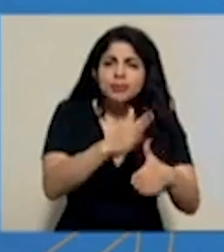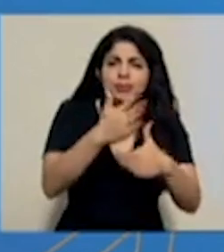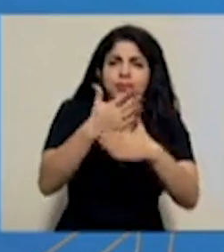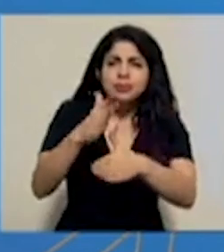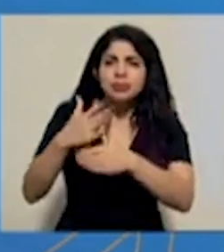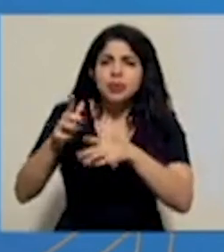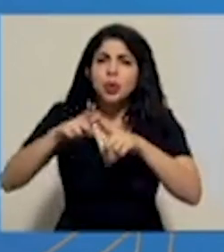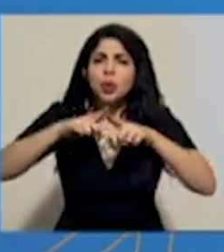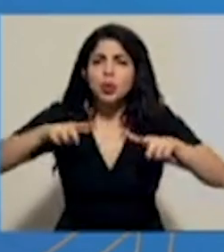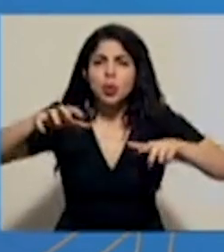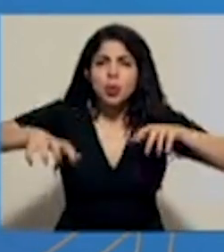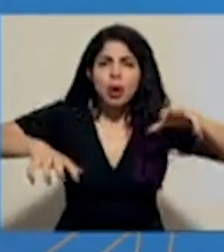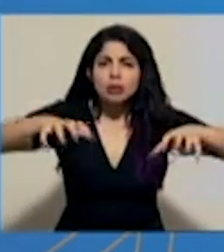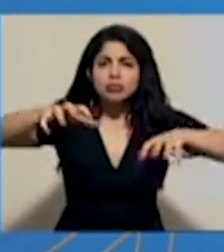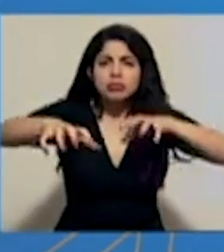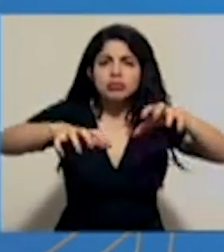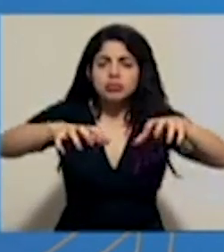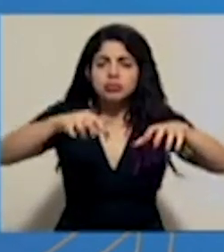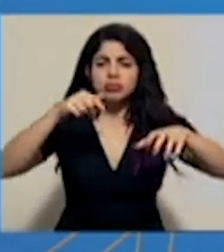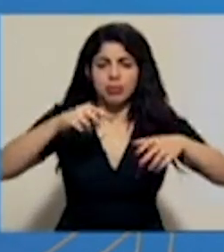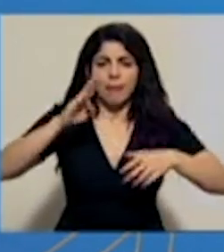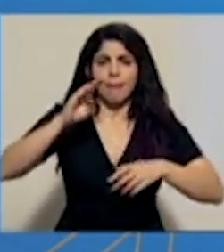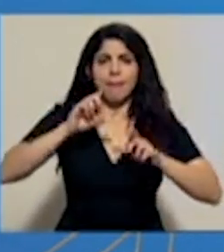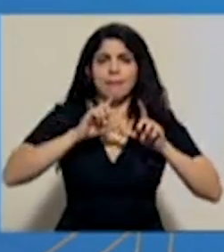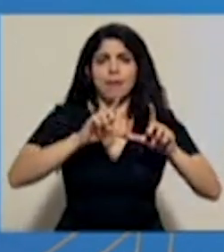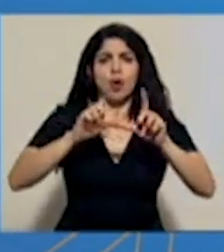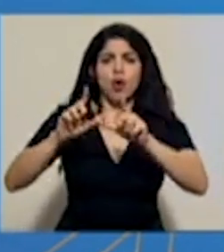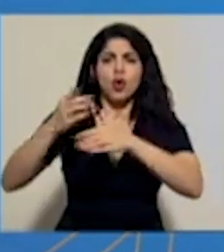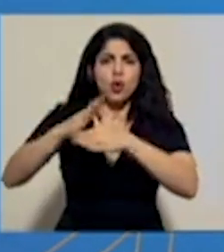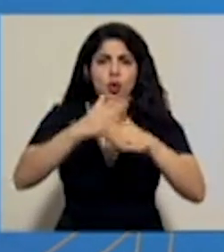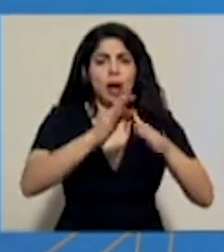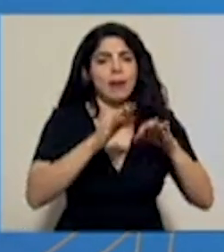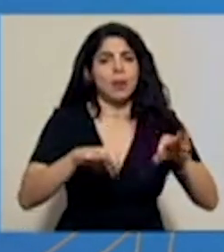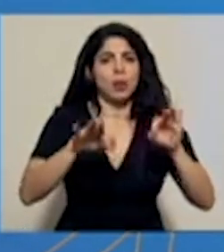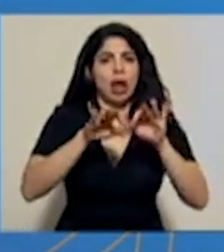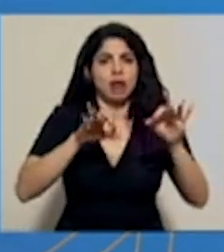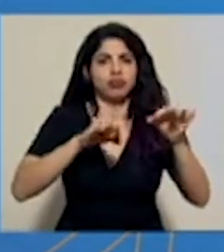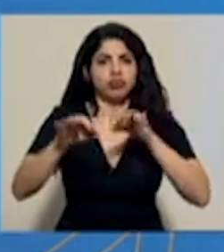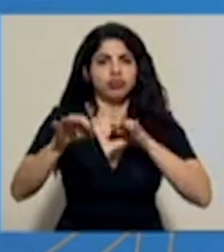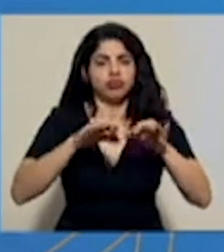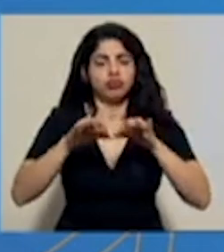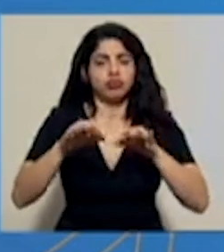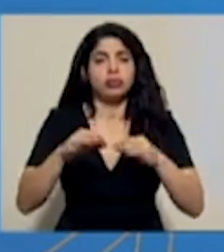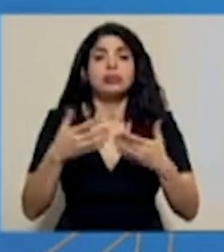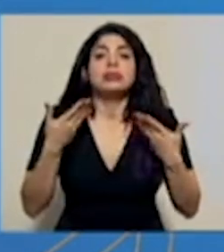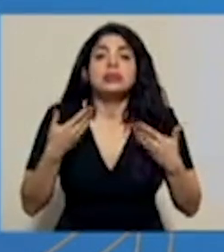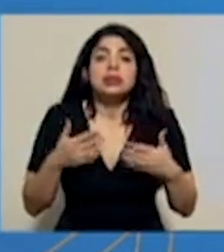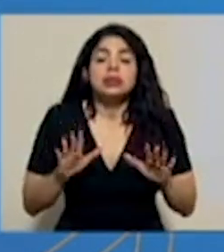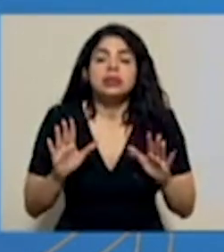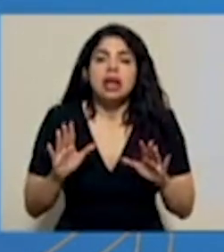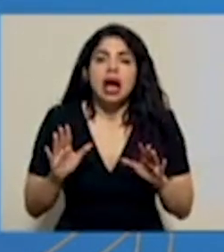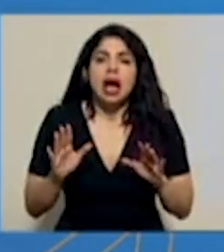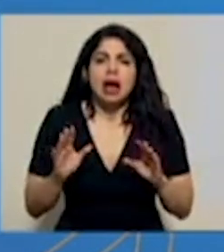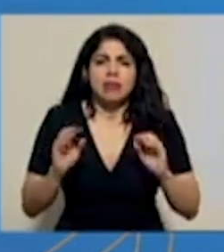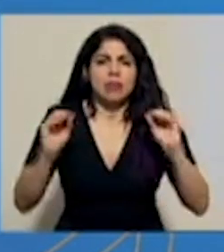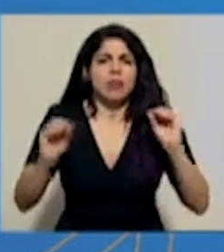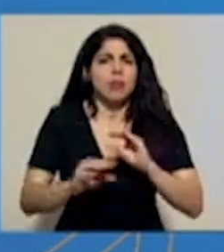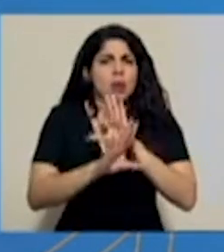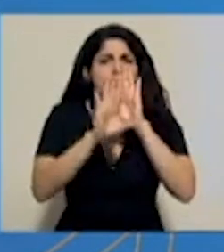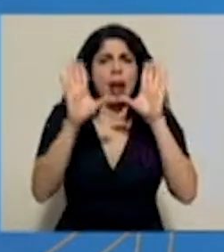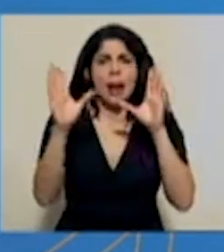los territorios es también necesario puntualizar que hemos tenido una muy clara